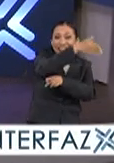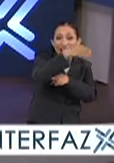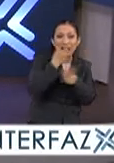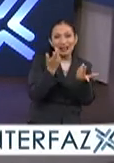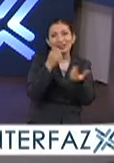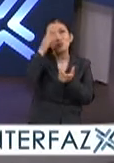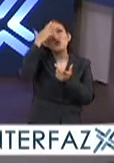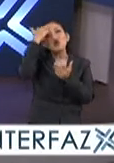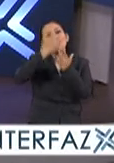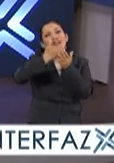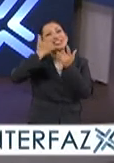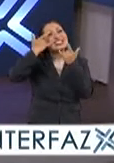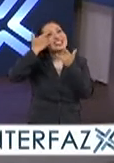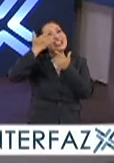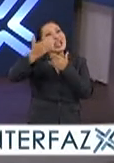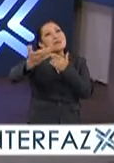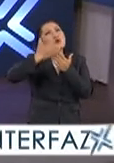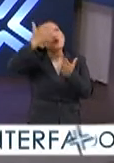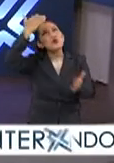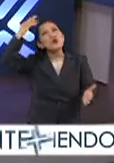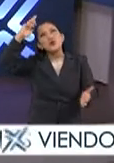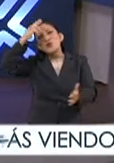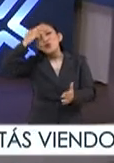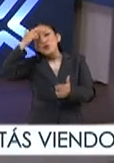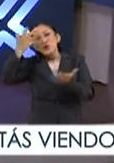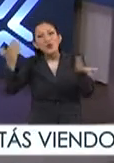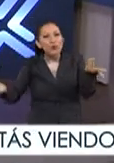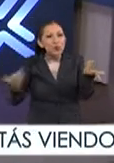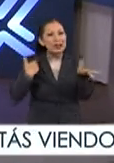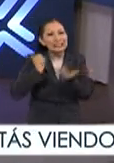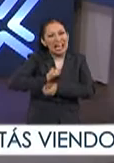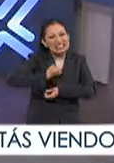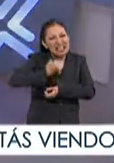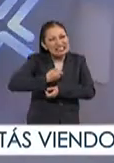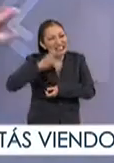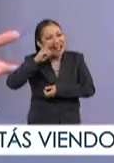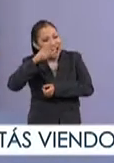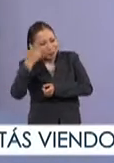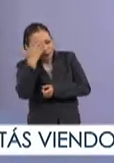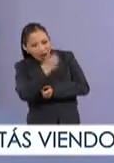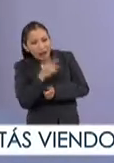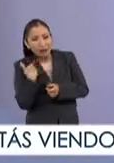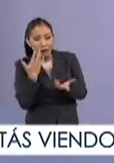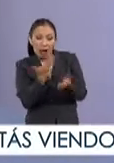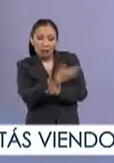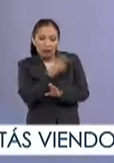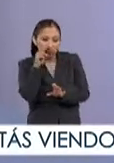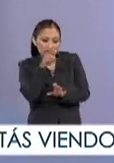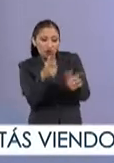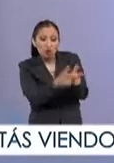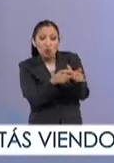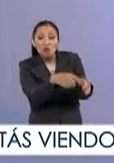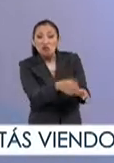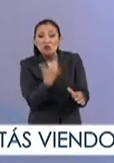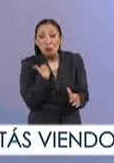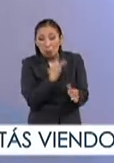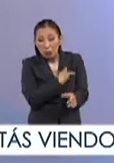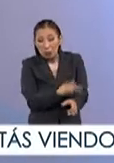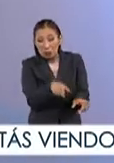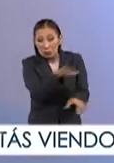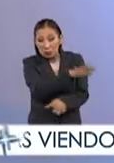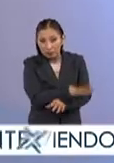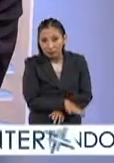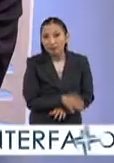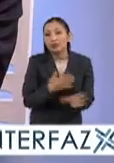remontándose en el tiempo a esos momentos de escenas musicales muy precarias también ¿cuáles son las diferencias y